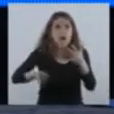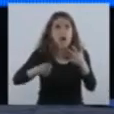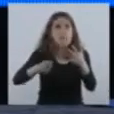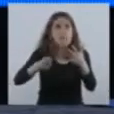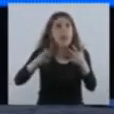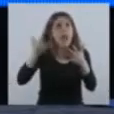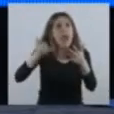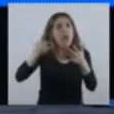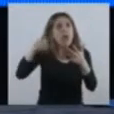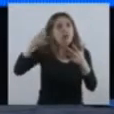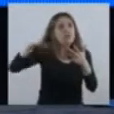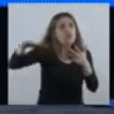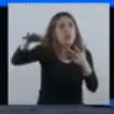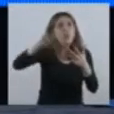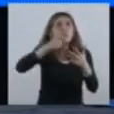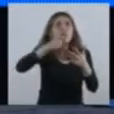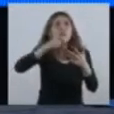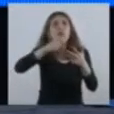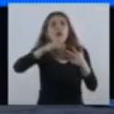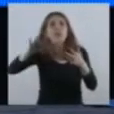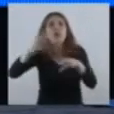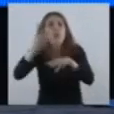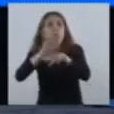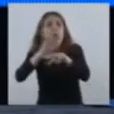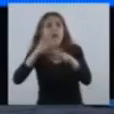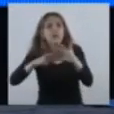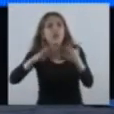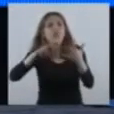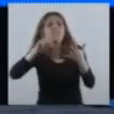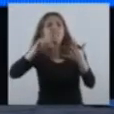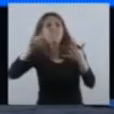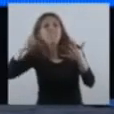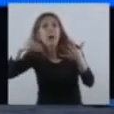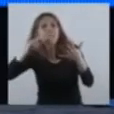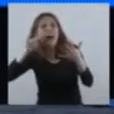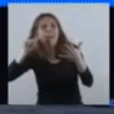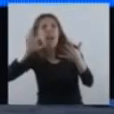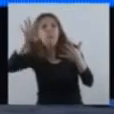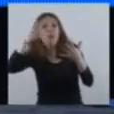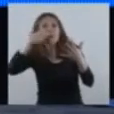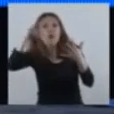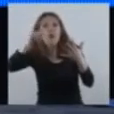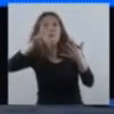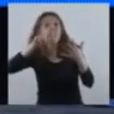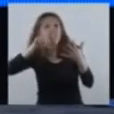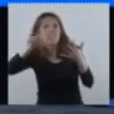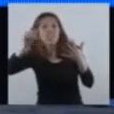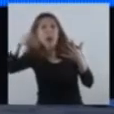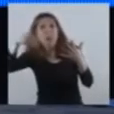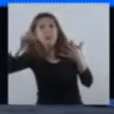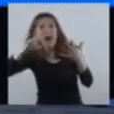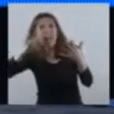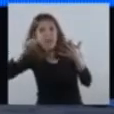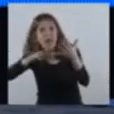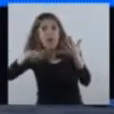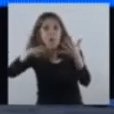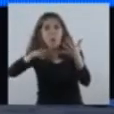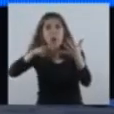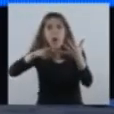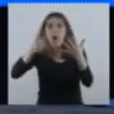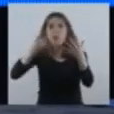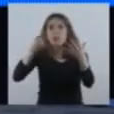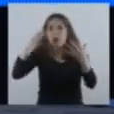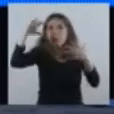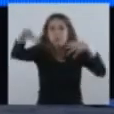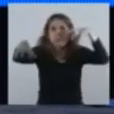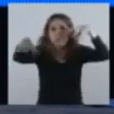en lugares como Río Cuarto o Villa María en Córdoba. Que en verdad, esa saturación no